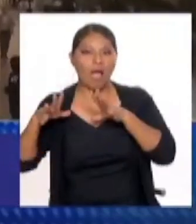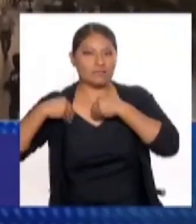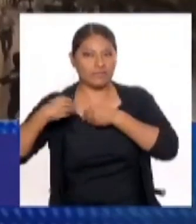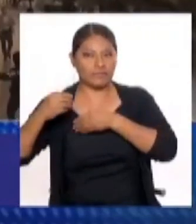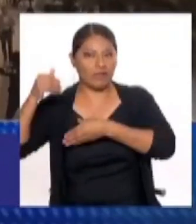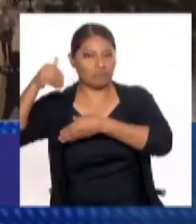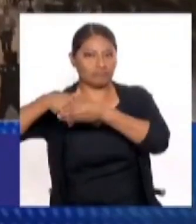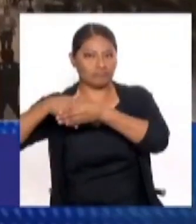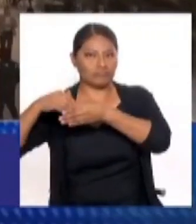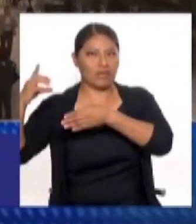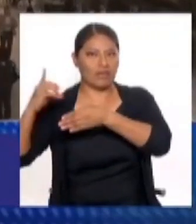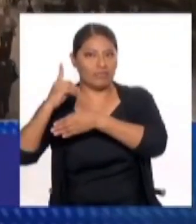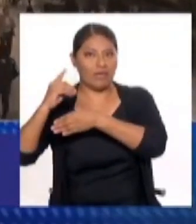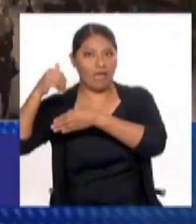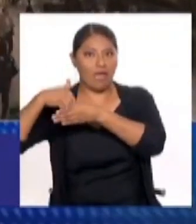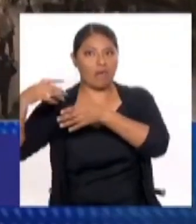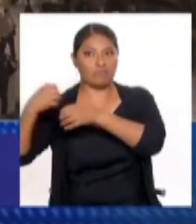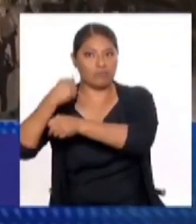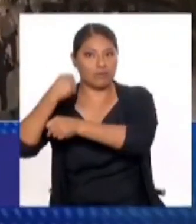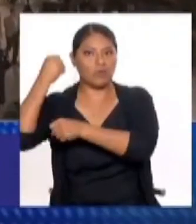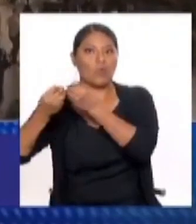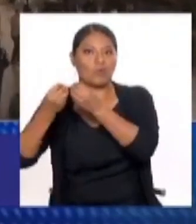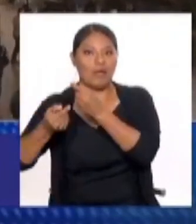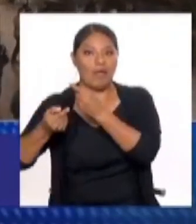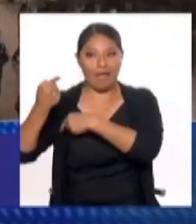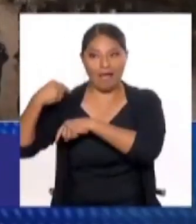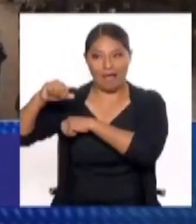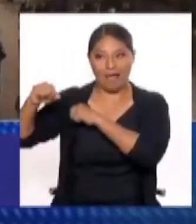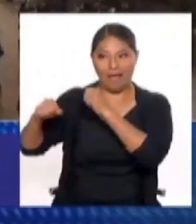últimas elecciones donde el sistema de derecha ha tenido un papel importante.